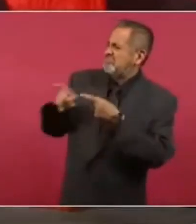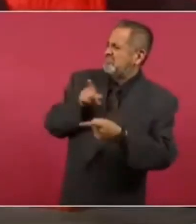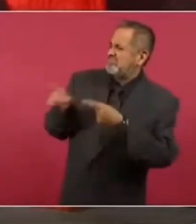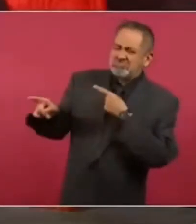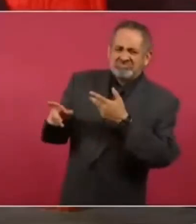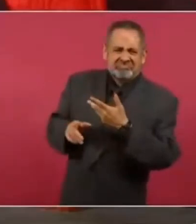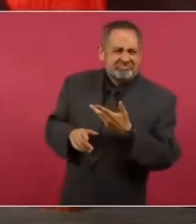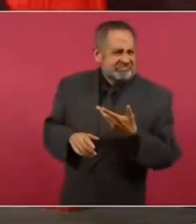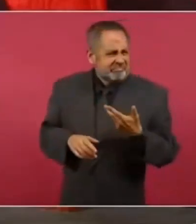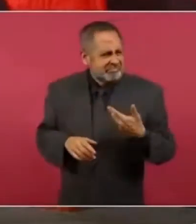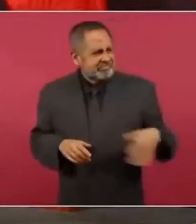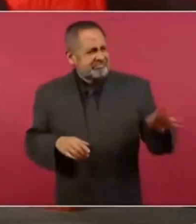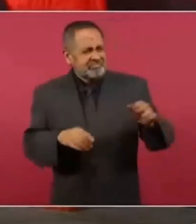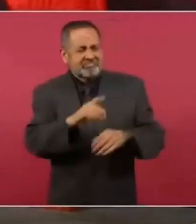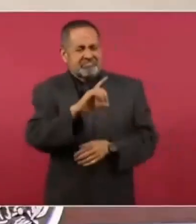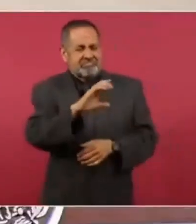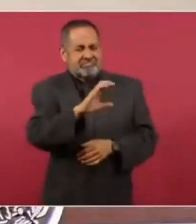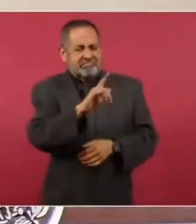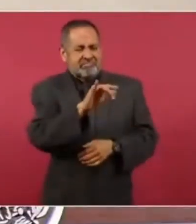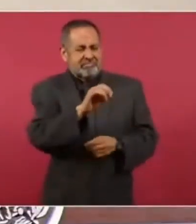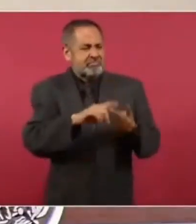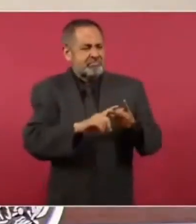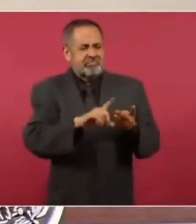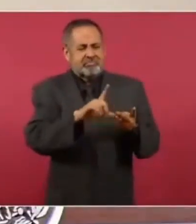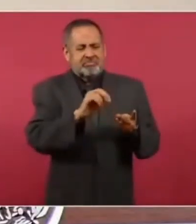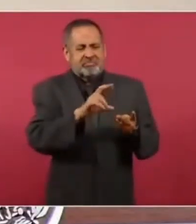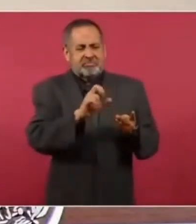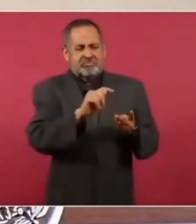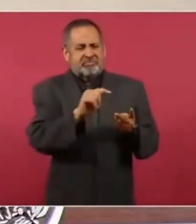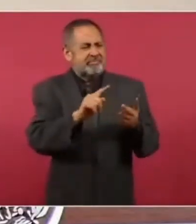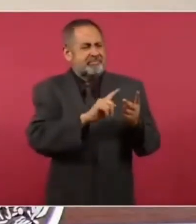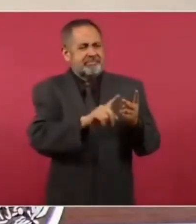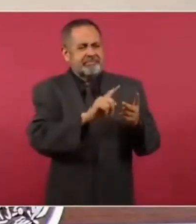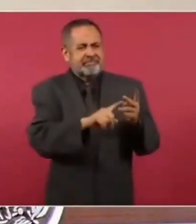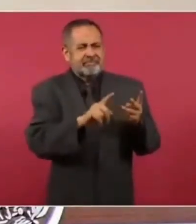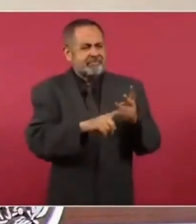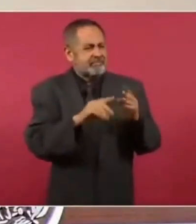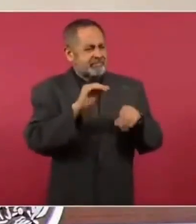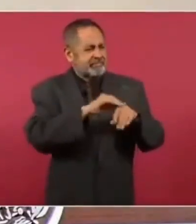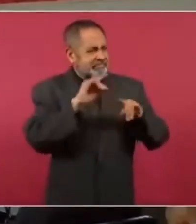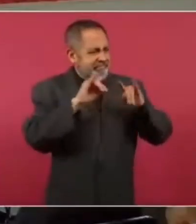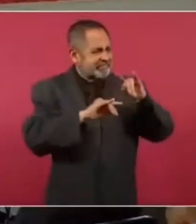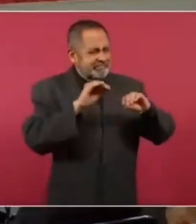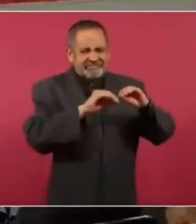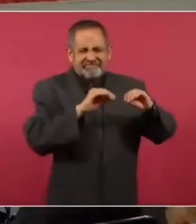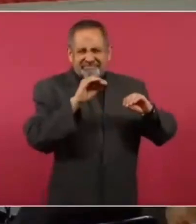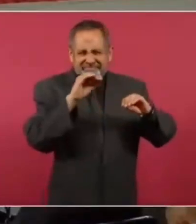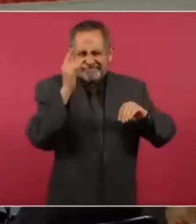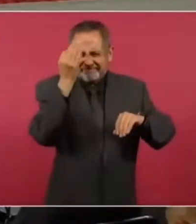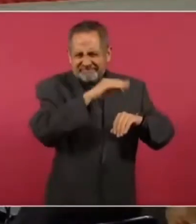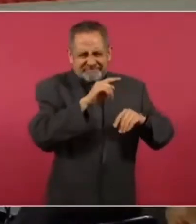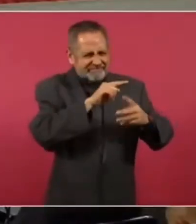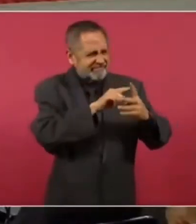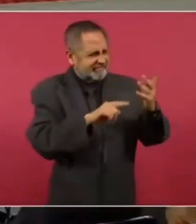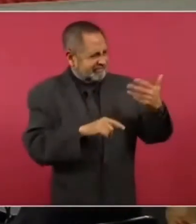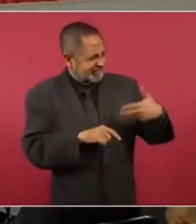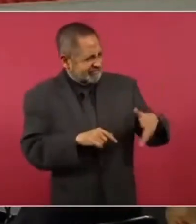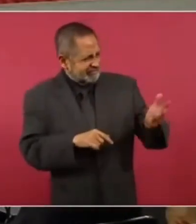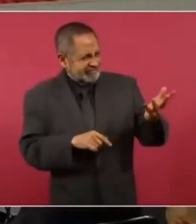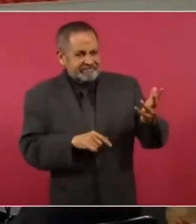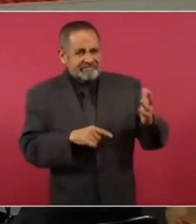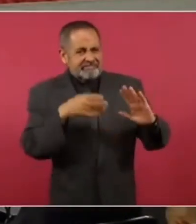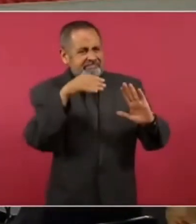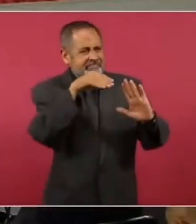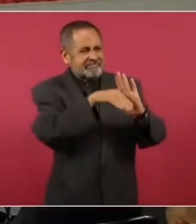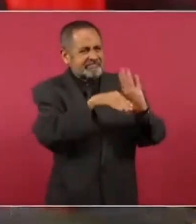Los Claudios X, los Loret de Mola, maestros en los montajes del engaño y estos medios decadentes